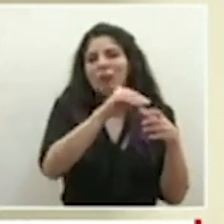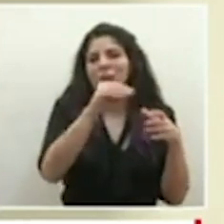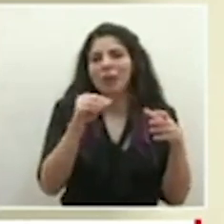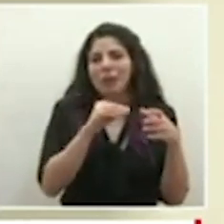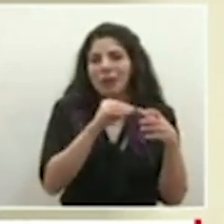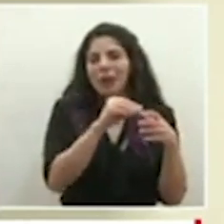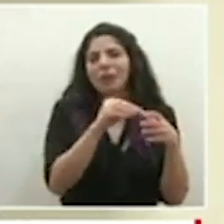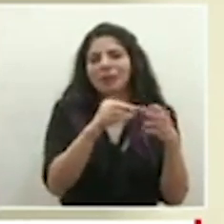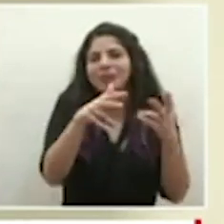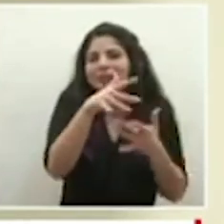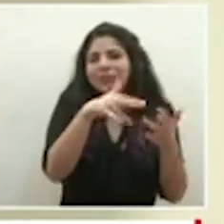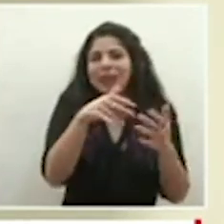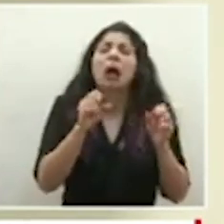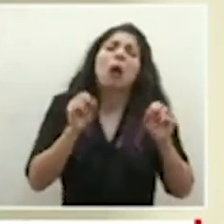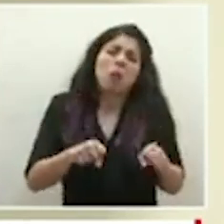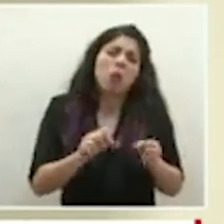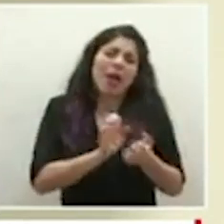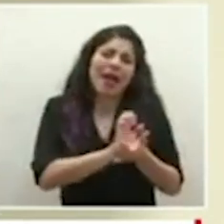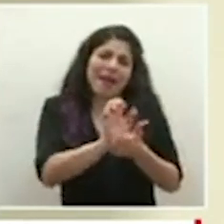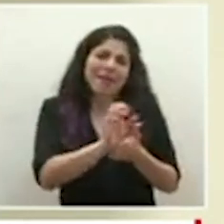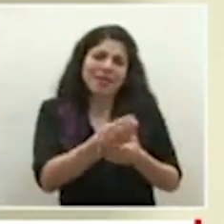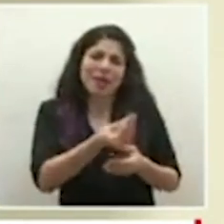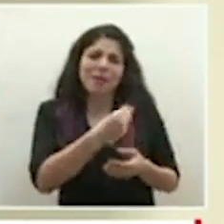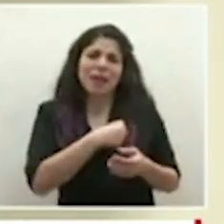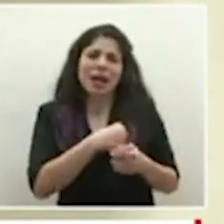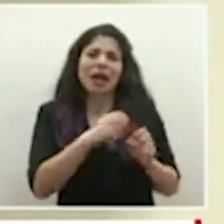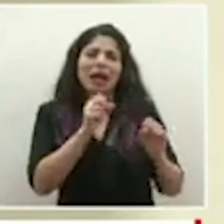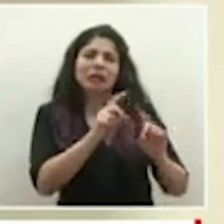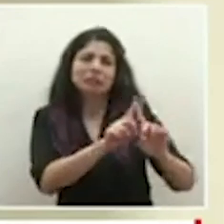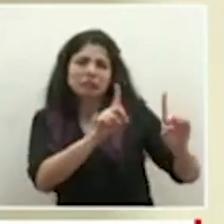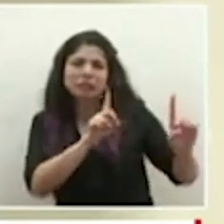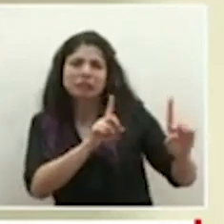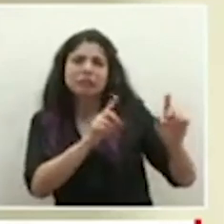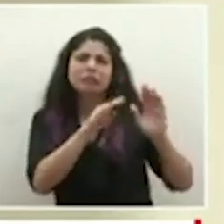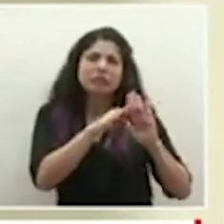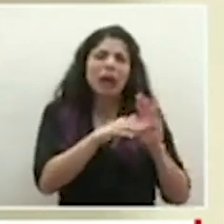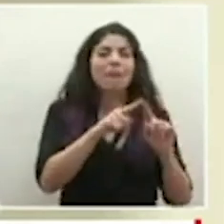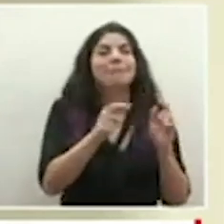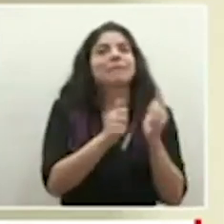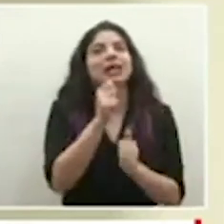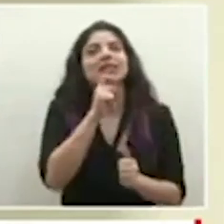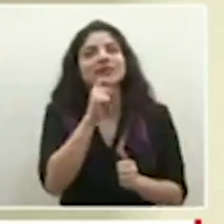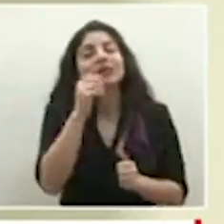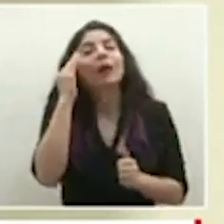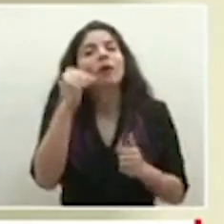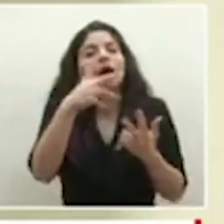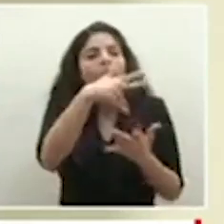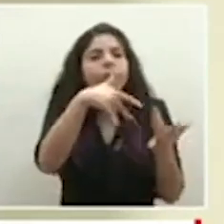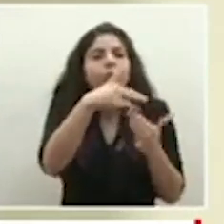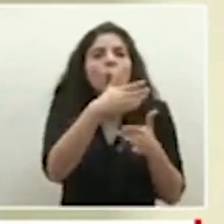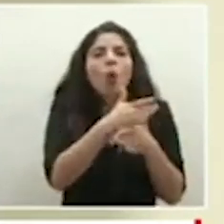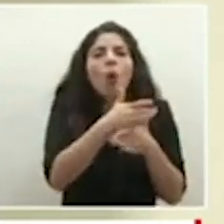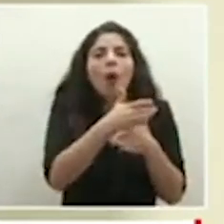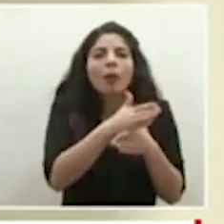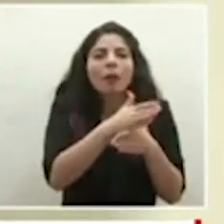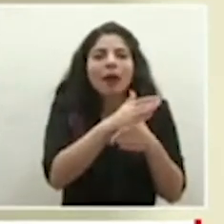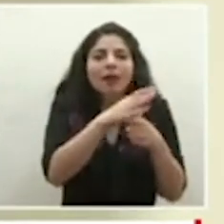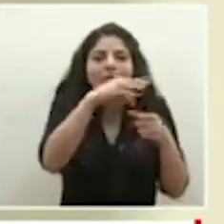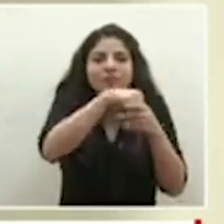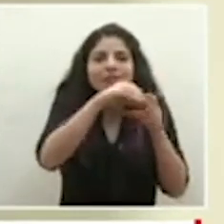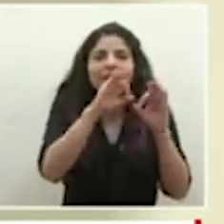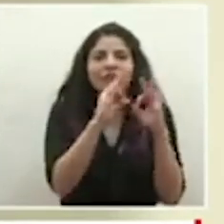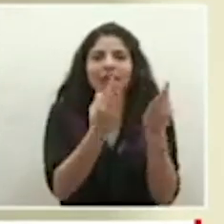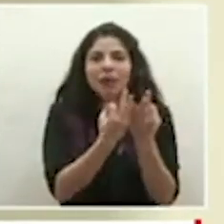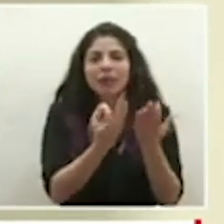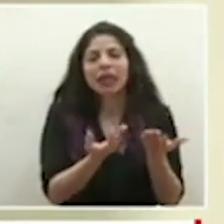entre sí aunque sí se puede eventualmente guardar ciertas medidas pero es más difícil por ese compartir mucho más cercano en una